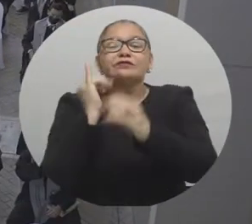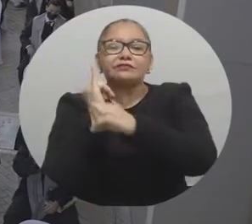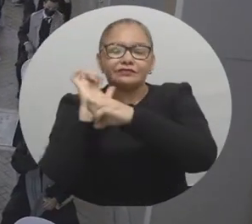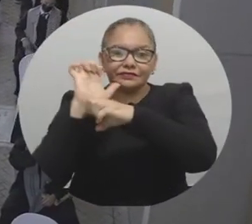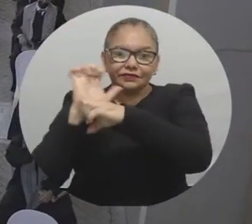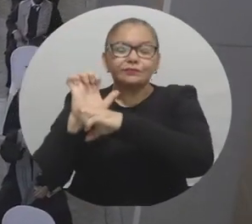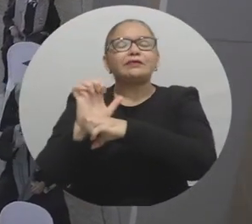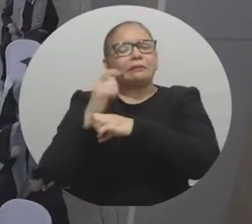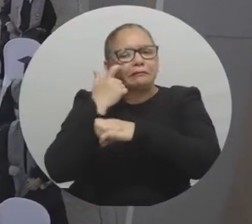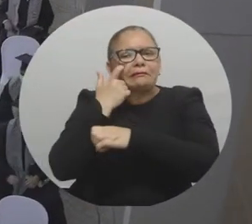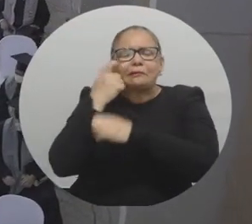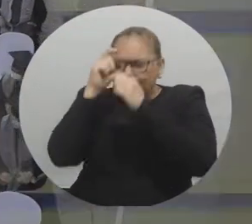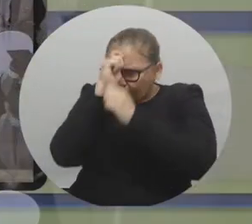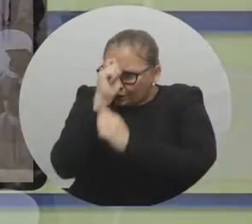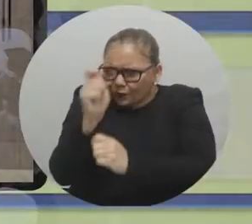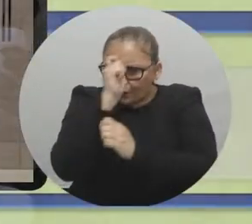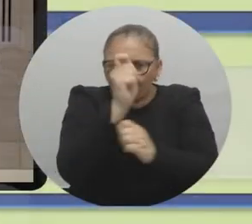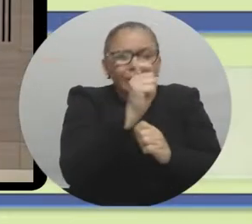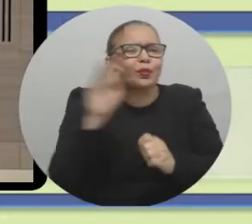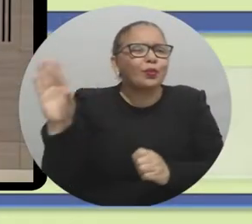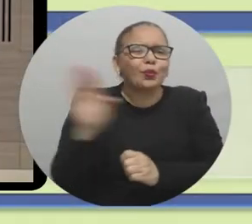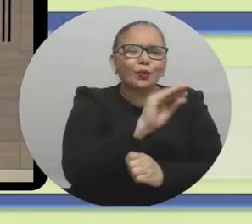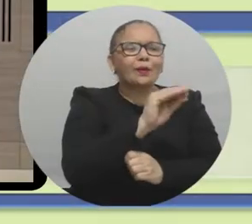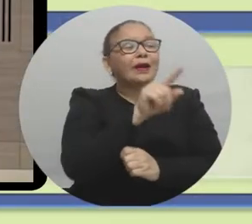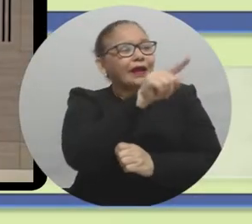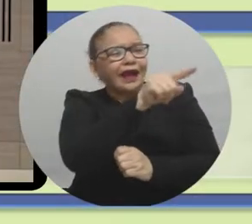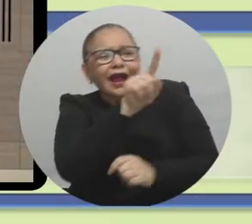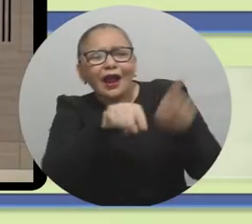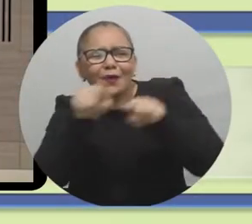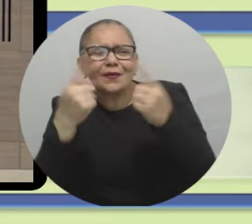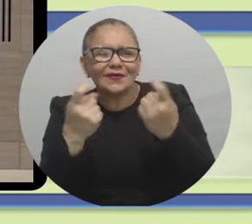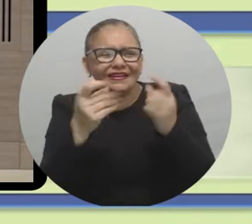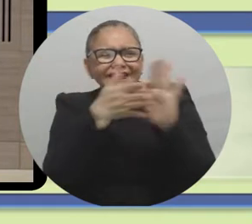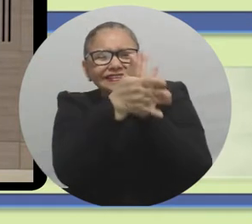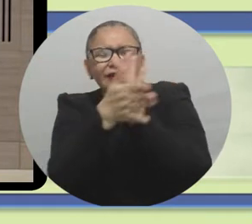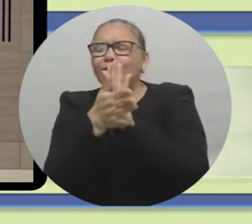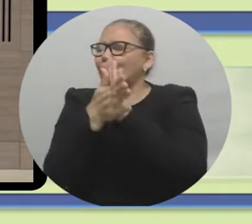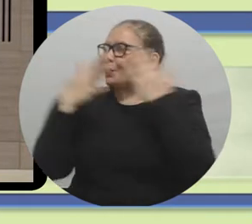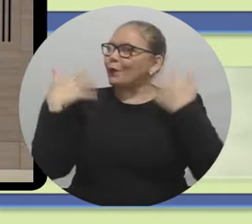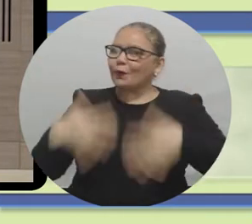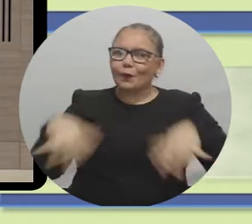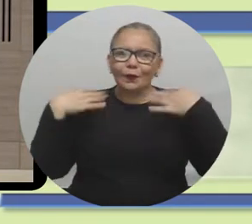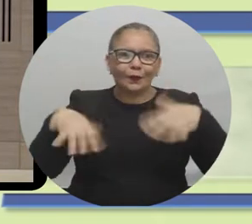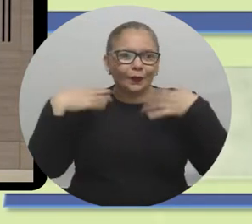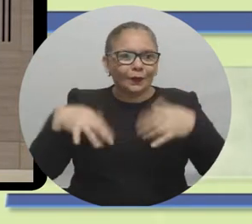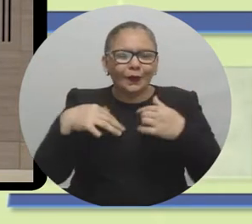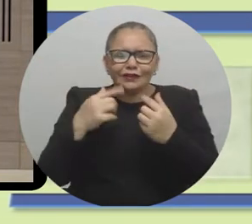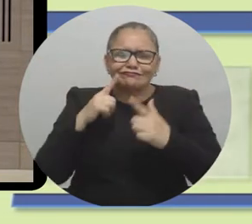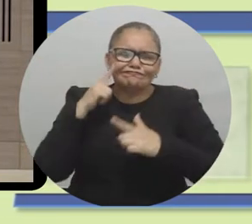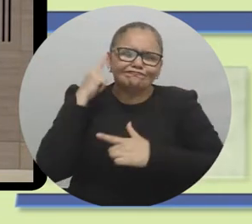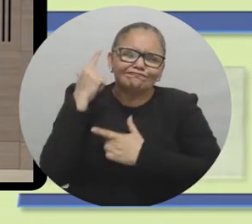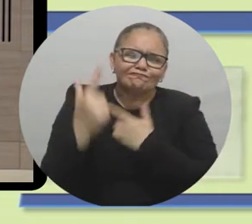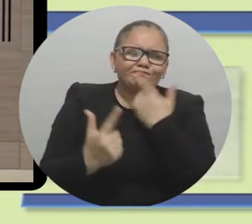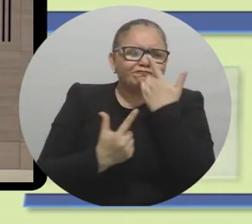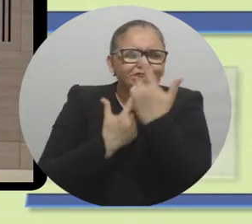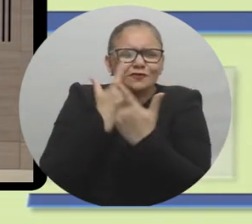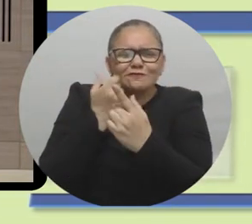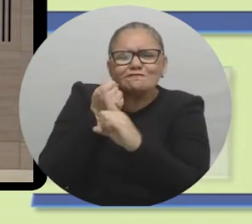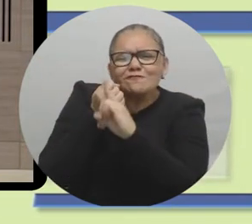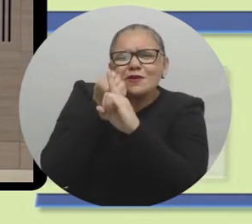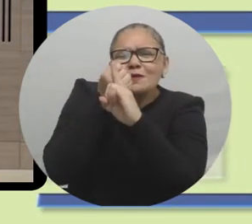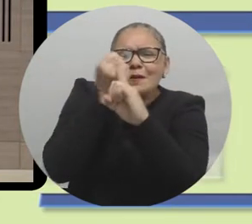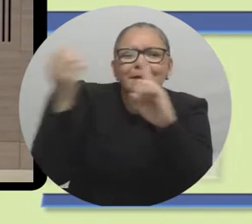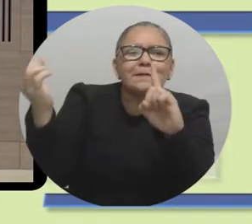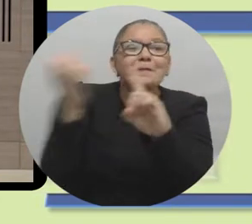ellos y a quienes no he mencionado, mi felicitación, mi reconocimiento porque llegar aquí no ha sido fácil, ha sido resultado precisamente